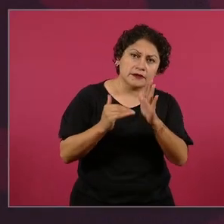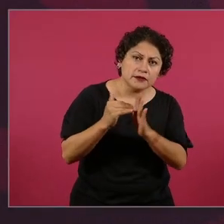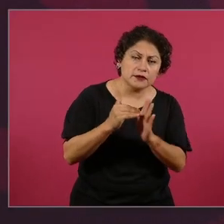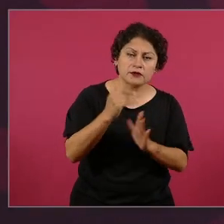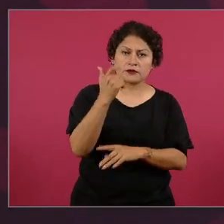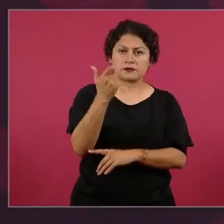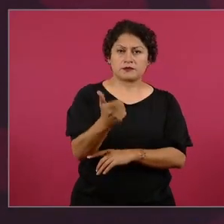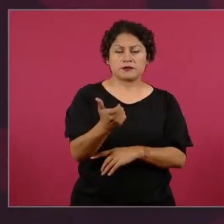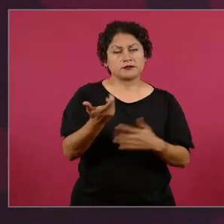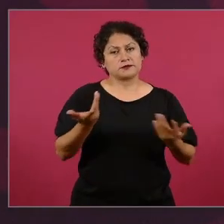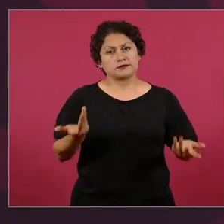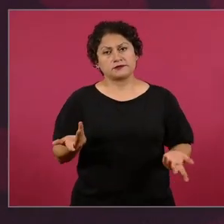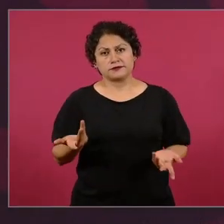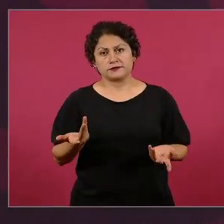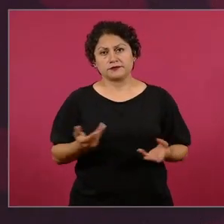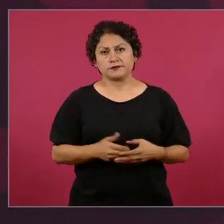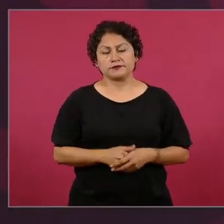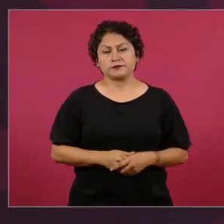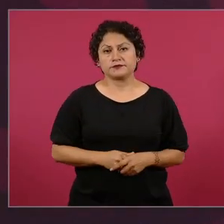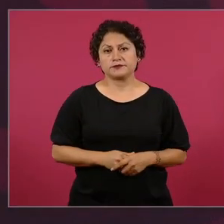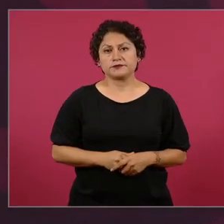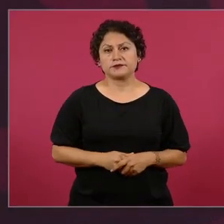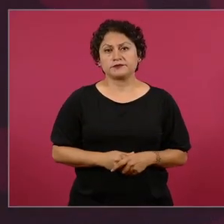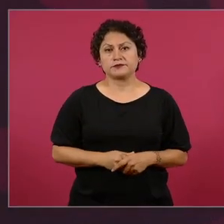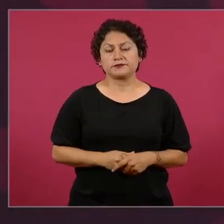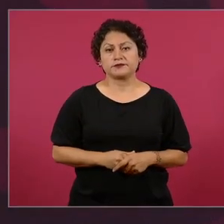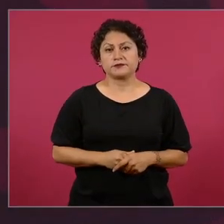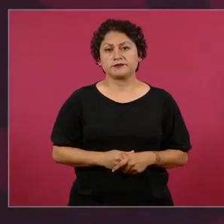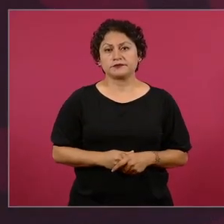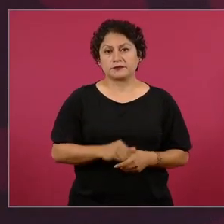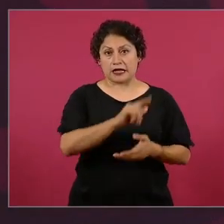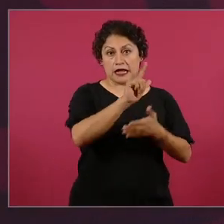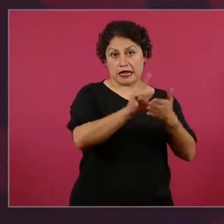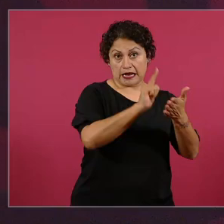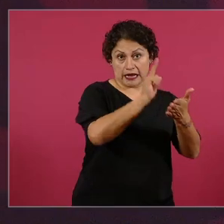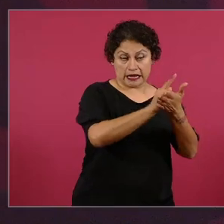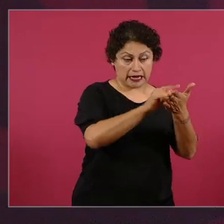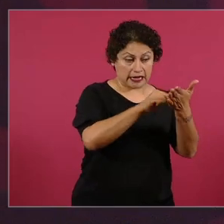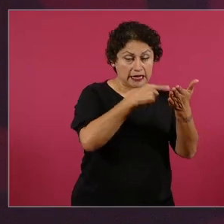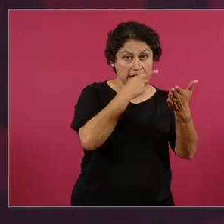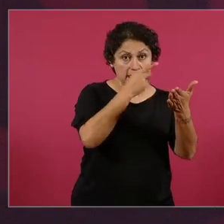Y aun cuando debió rechazar